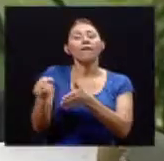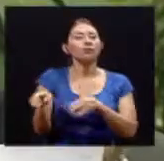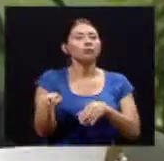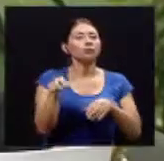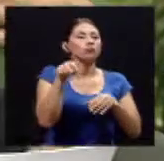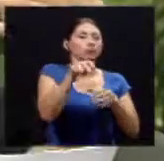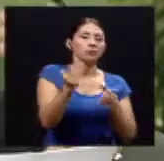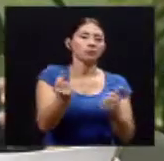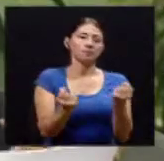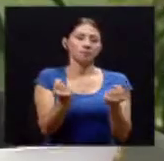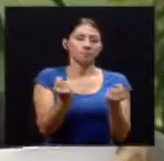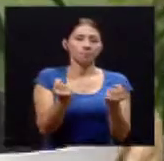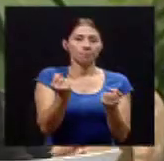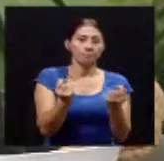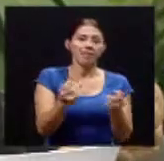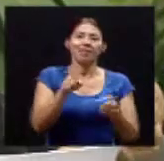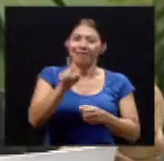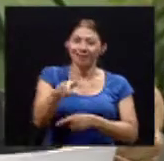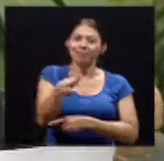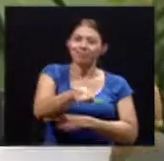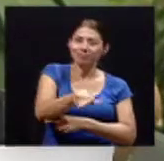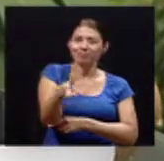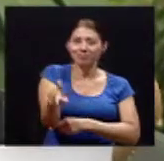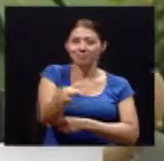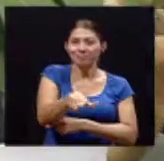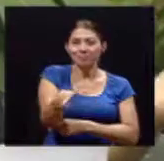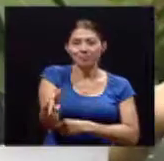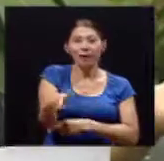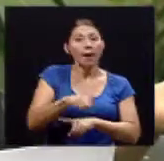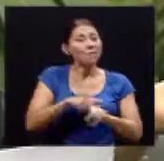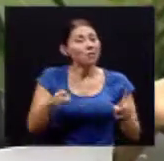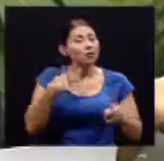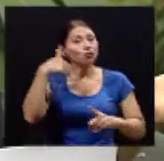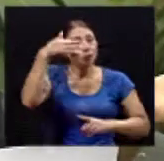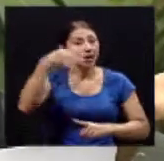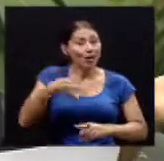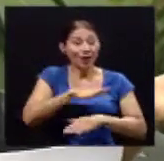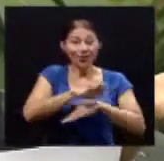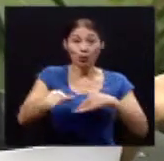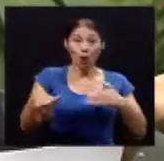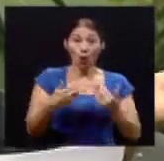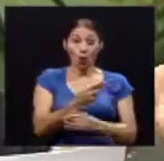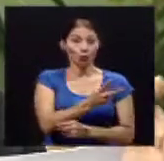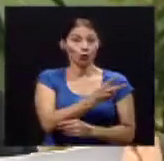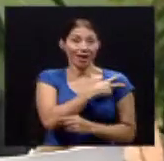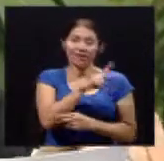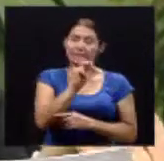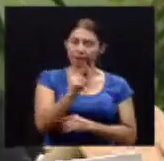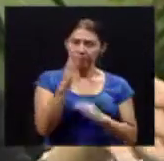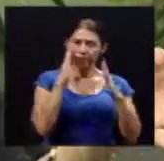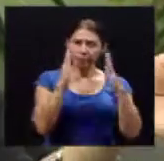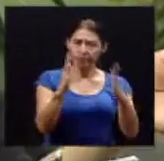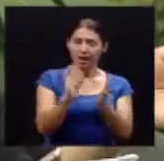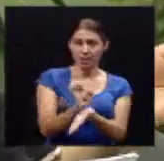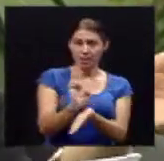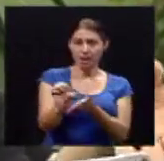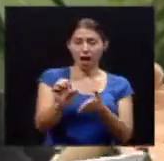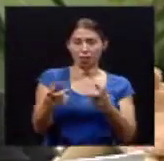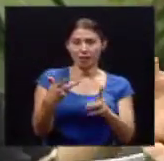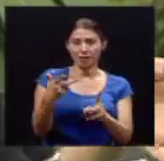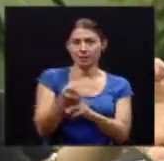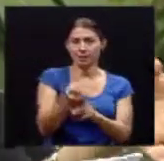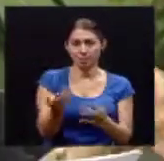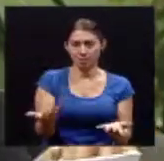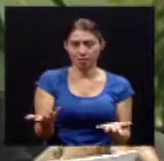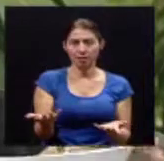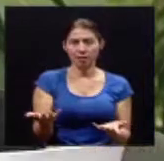debería ser integrado por todos los patronos en este país evitar un accidente por la